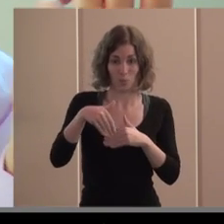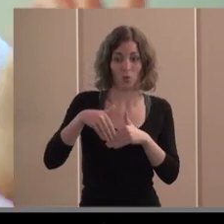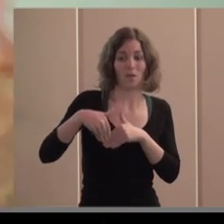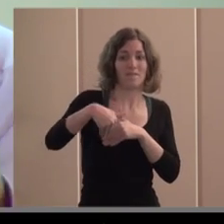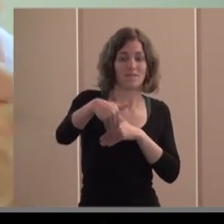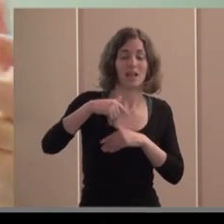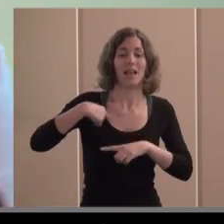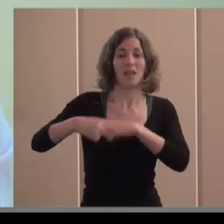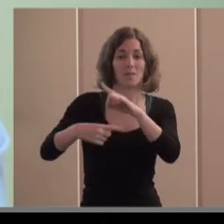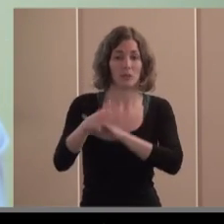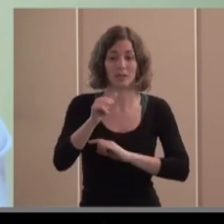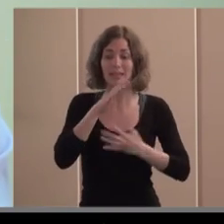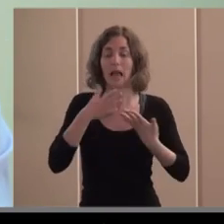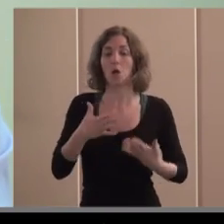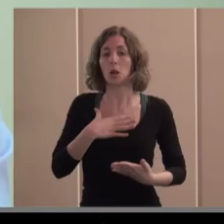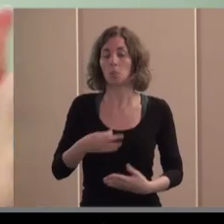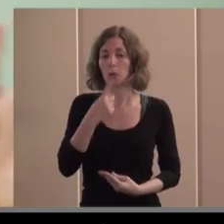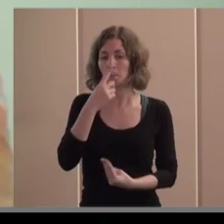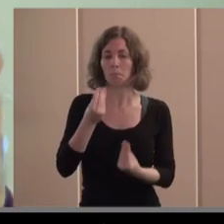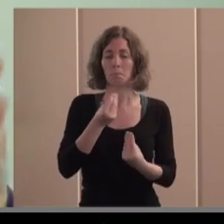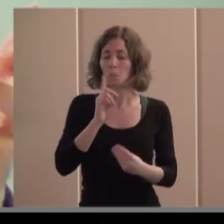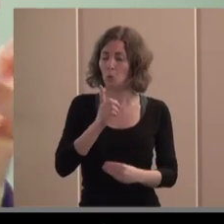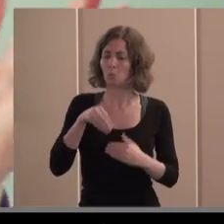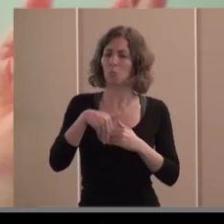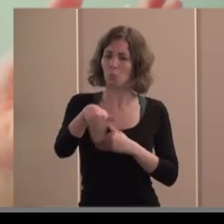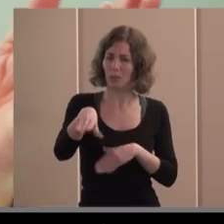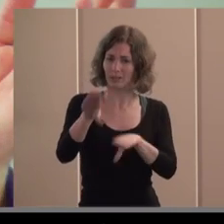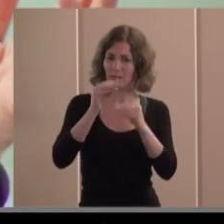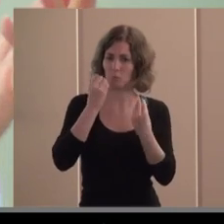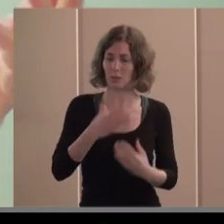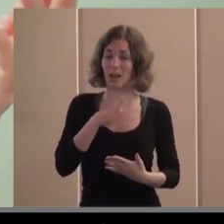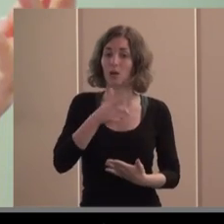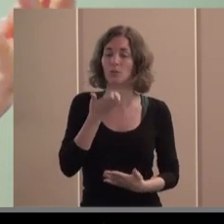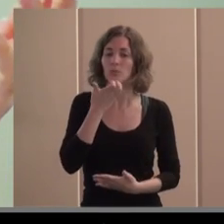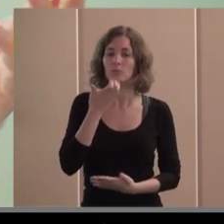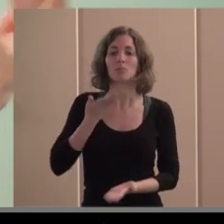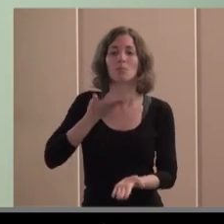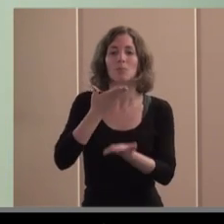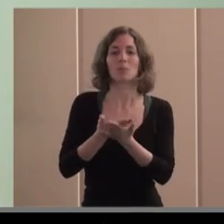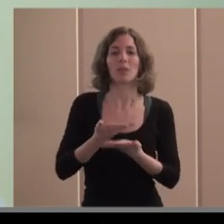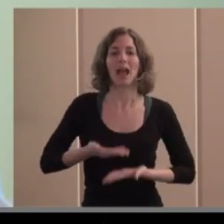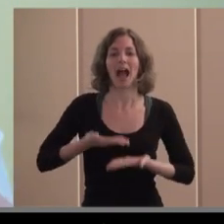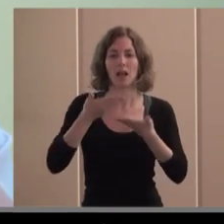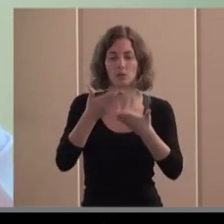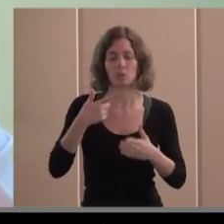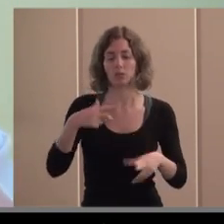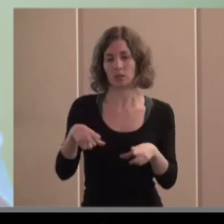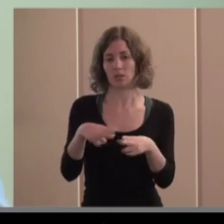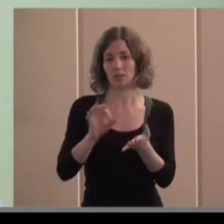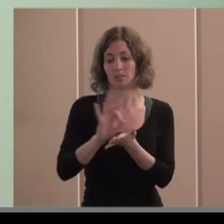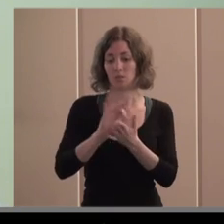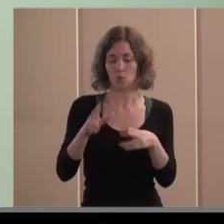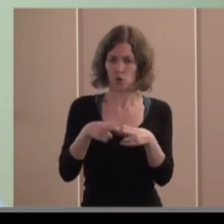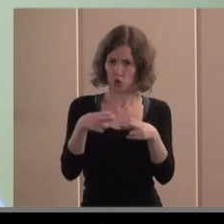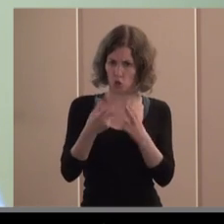son tan evidentes pero que entenderemos con el tiempo cada vez hay una mayor demanda de ayudas y servicios sociales se ha incrementado la demanda de atención sanitaria y